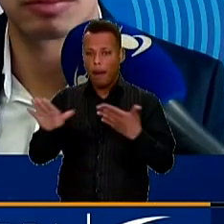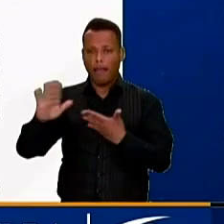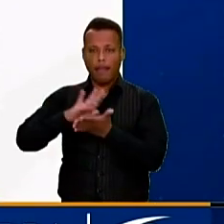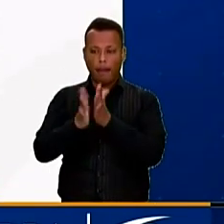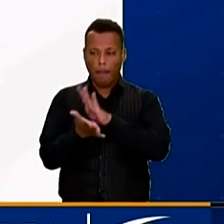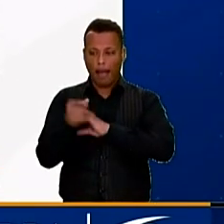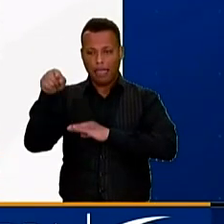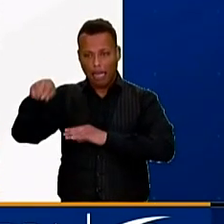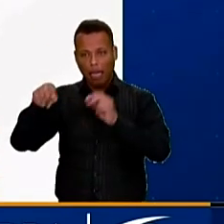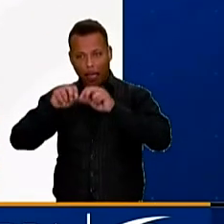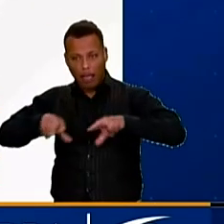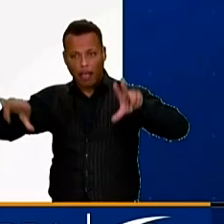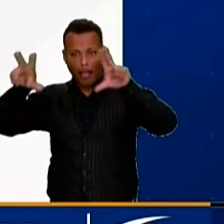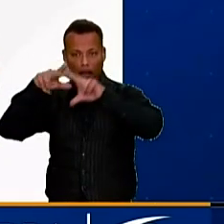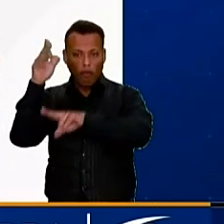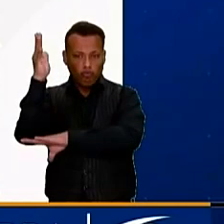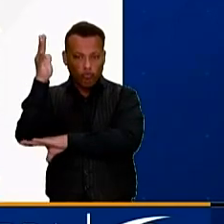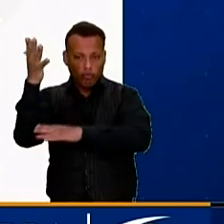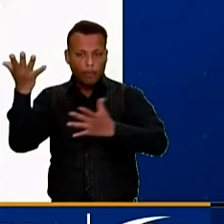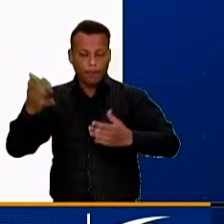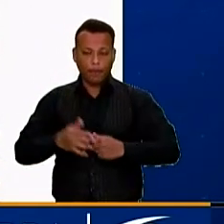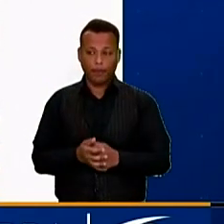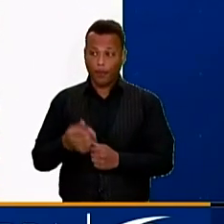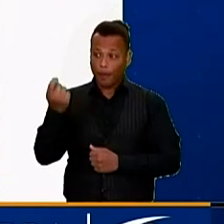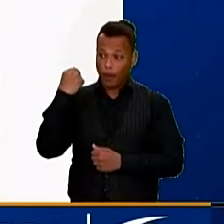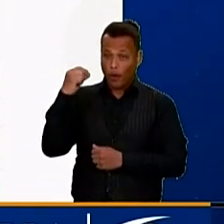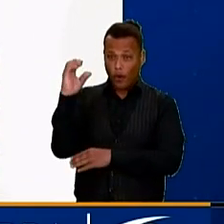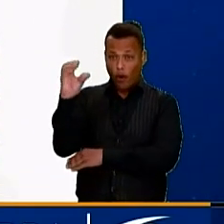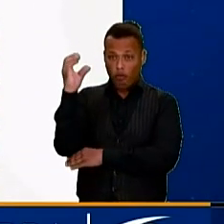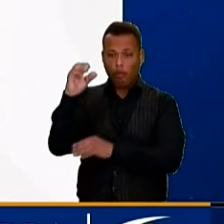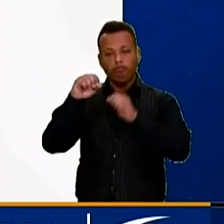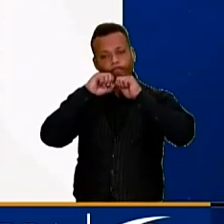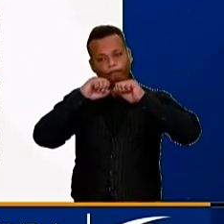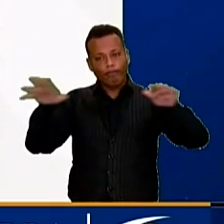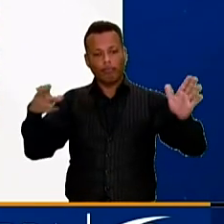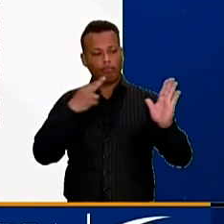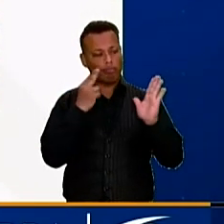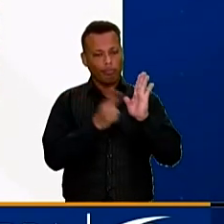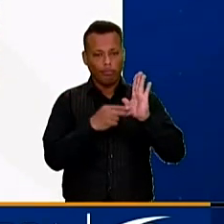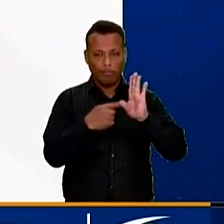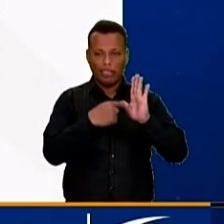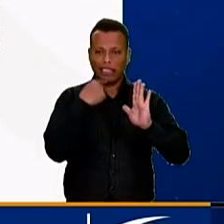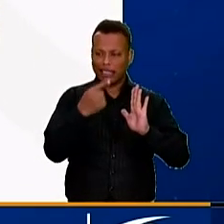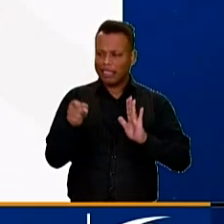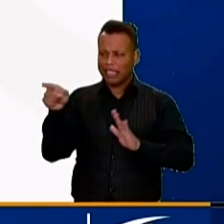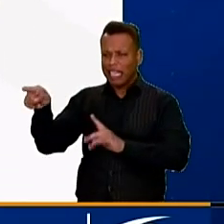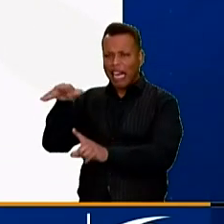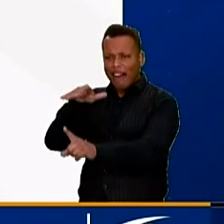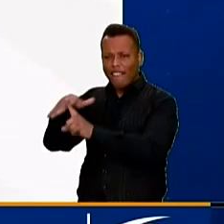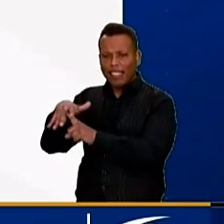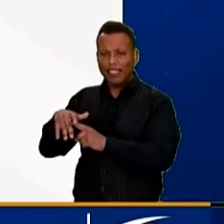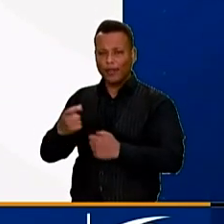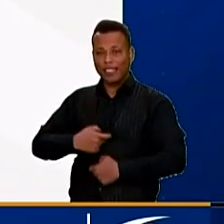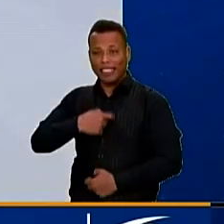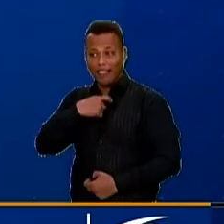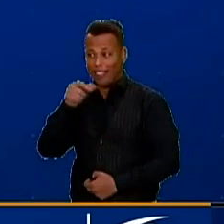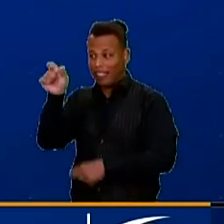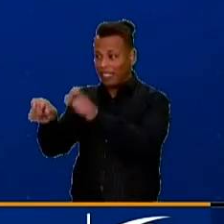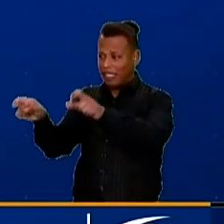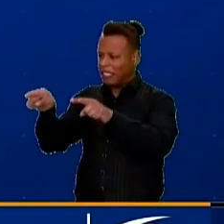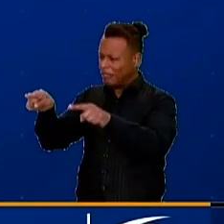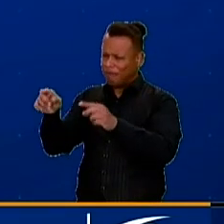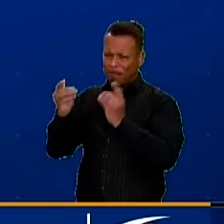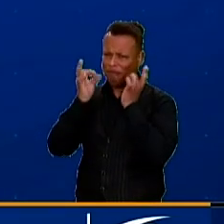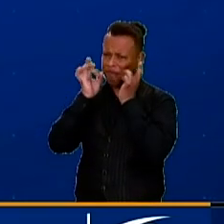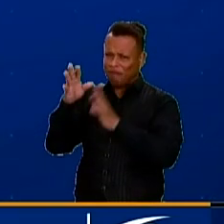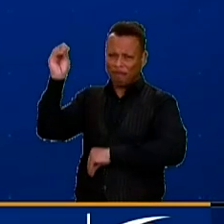de Naciones Unidas. En las últimas horas la Cancillería colombiana emitió un comunicado en donde condena las afectaciones a civiles que han ocurrido entre